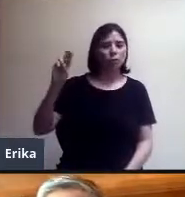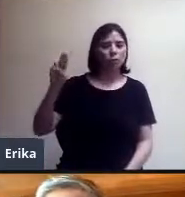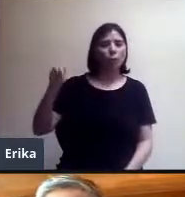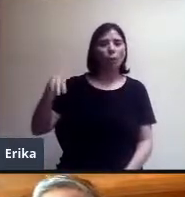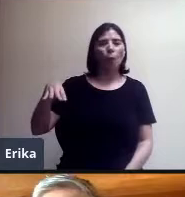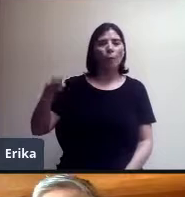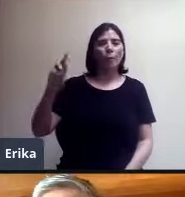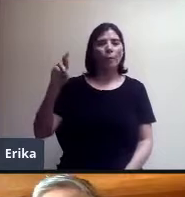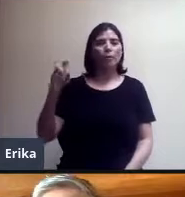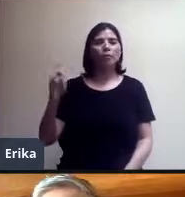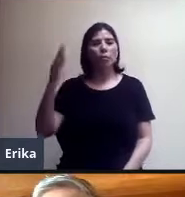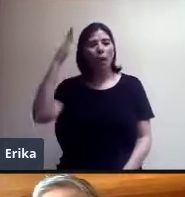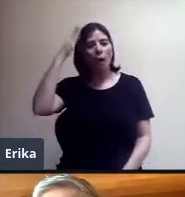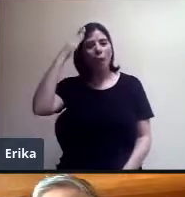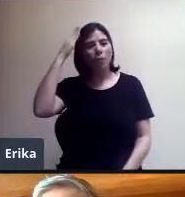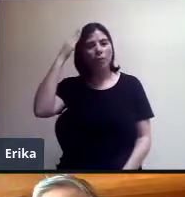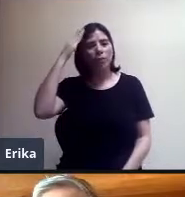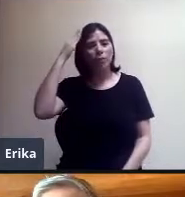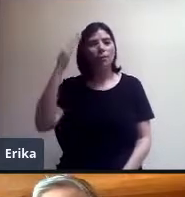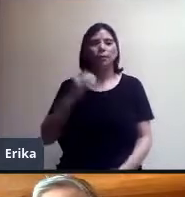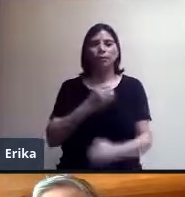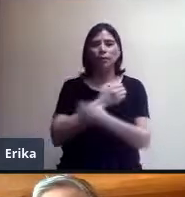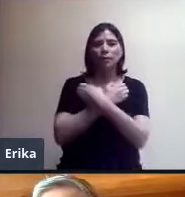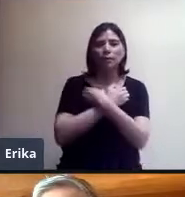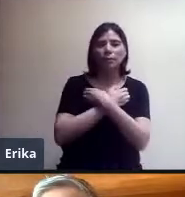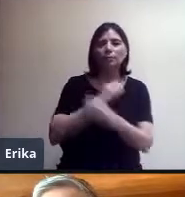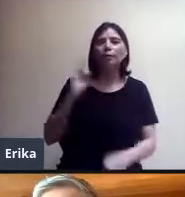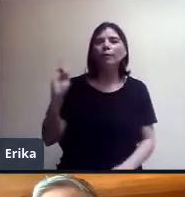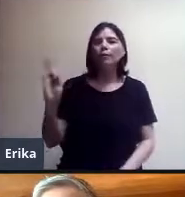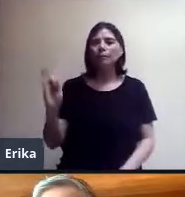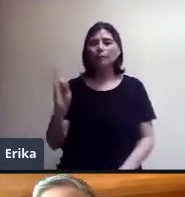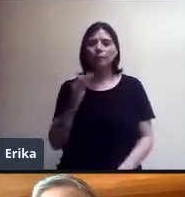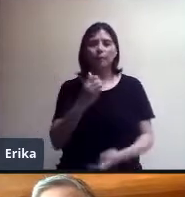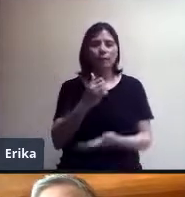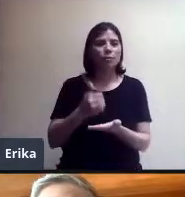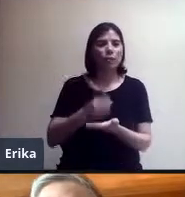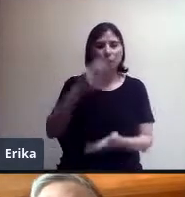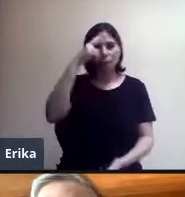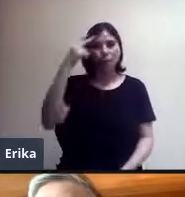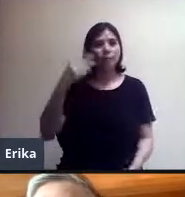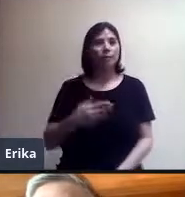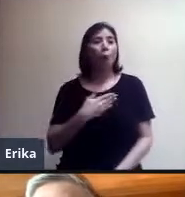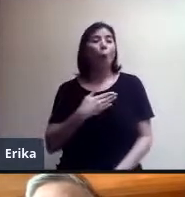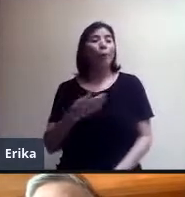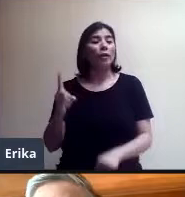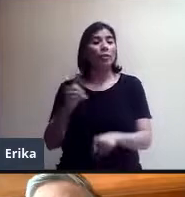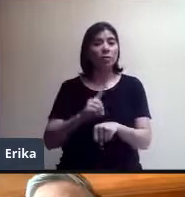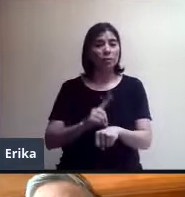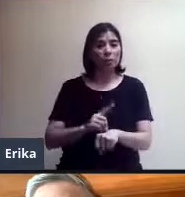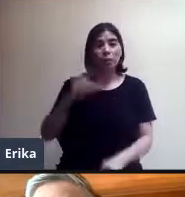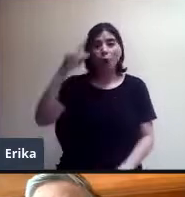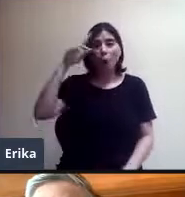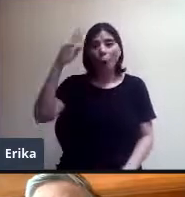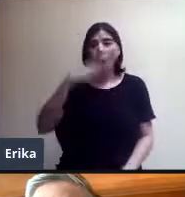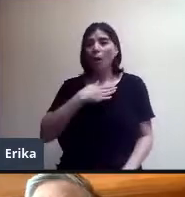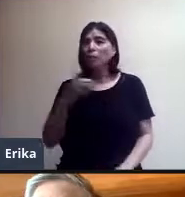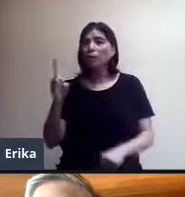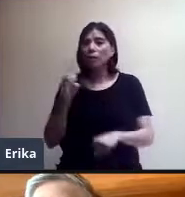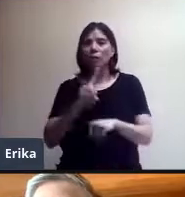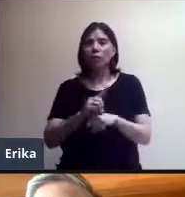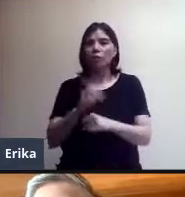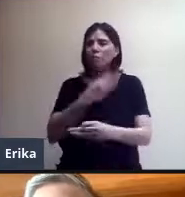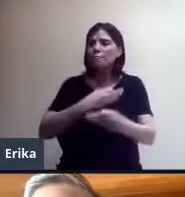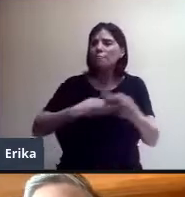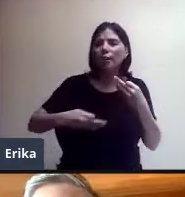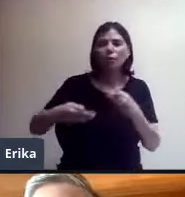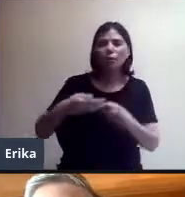Educativa Federal. Muy buenos días, doctor Luis Humberto. Hola, buenos días a todas y a todos. ¿Ahí me